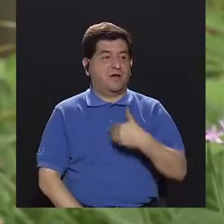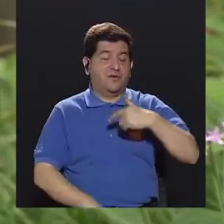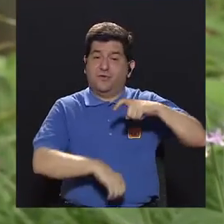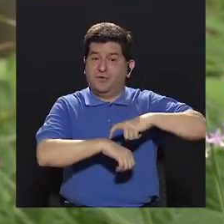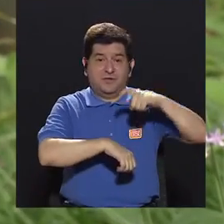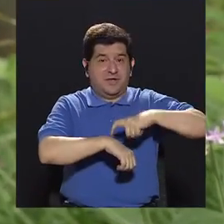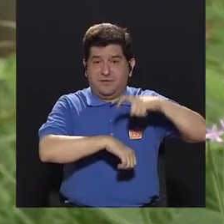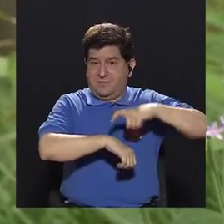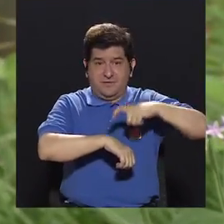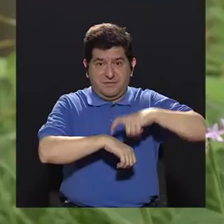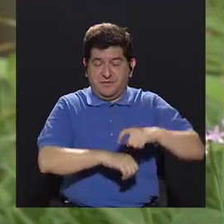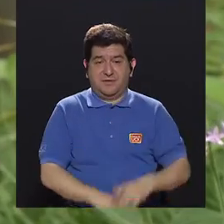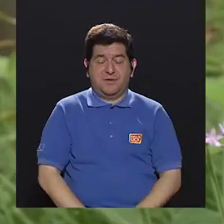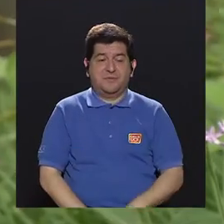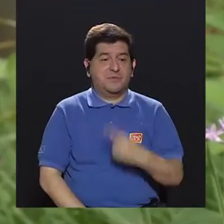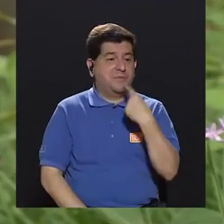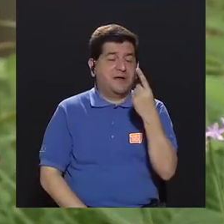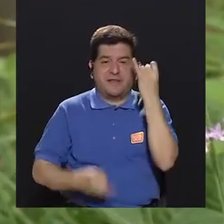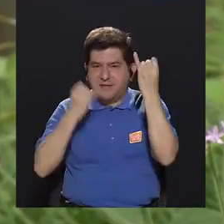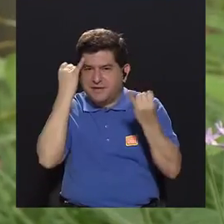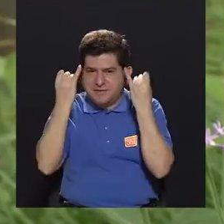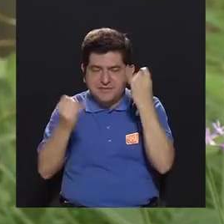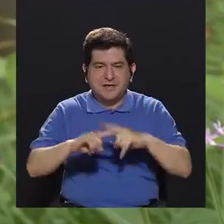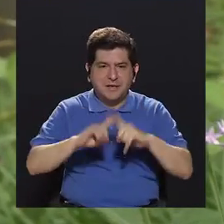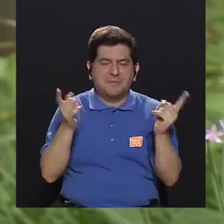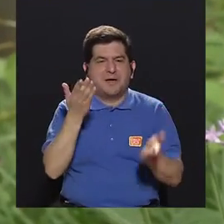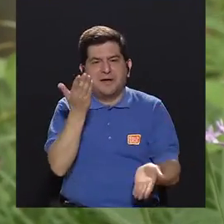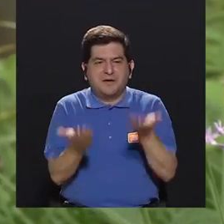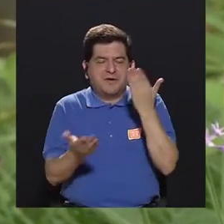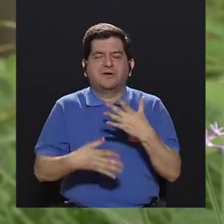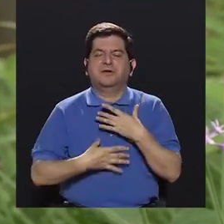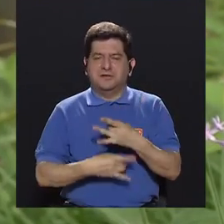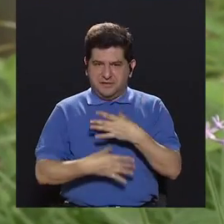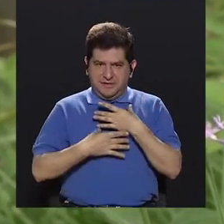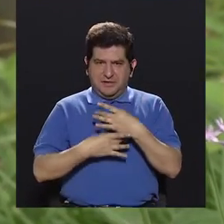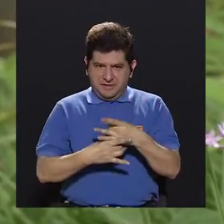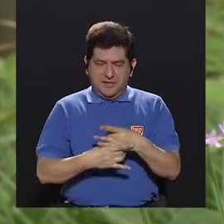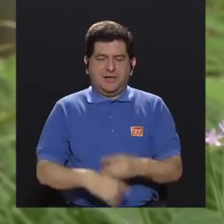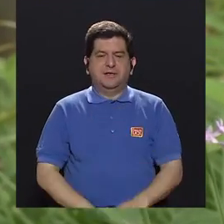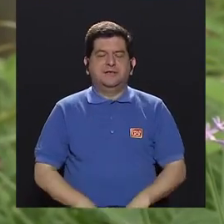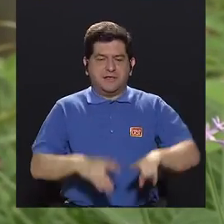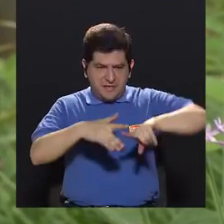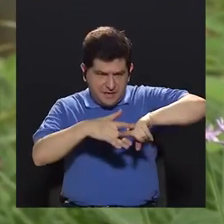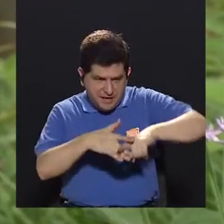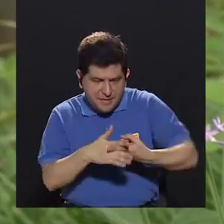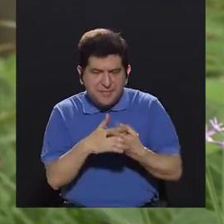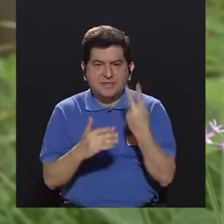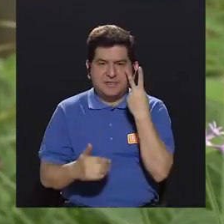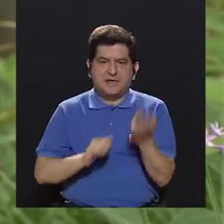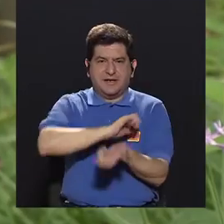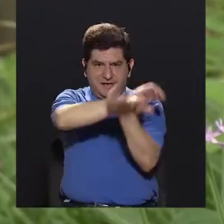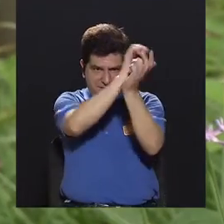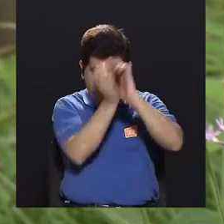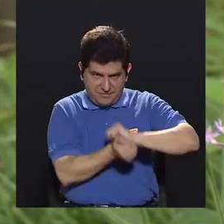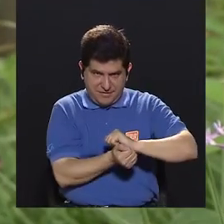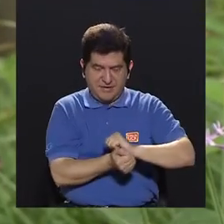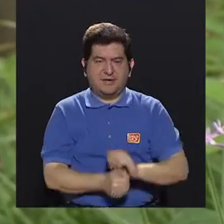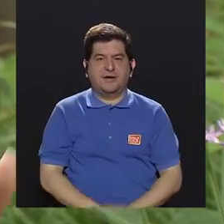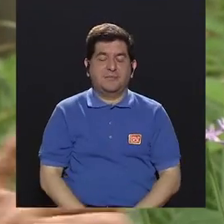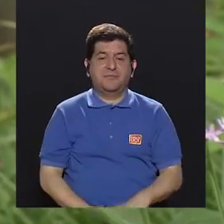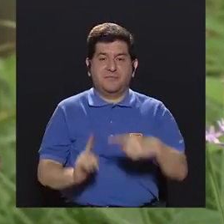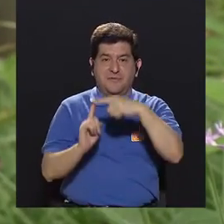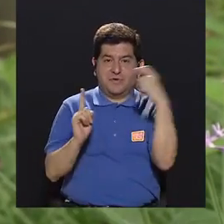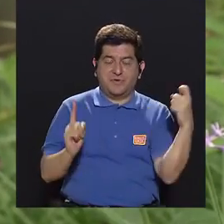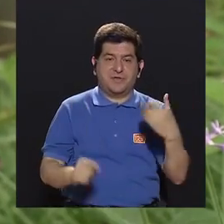tanto tiempo para darles muchos tips, pero eso podría ser algo interesante para que empiecen a ver el cambio en ellos